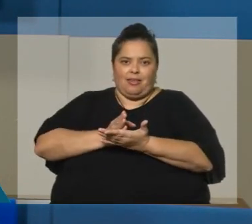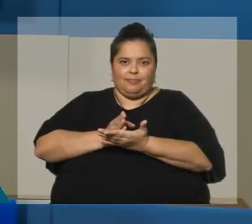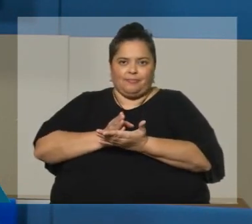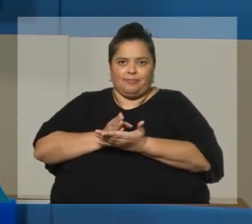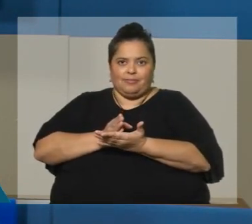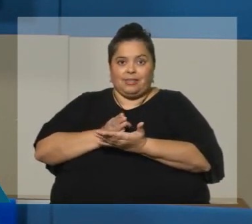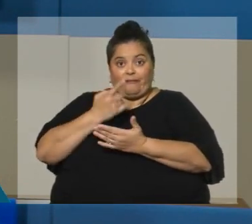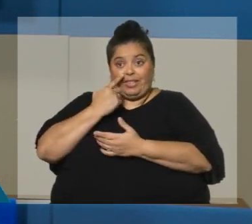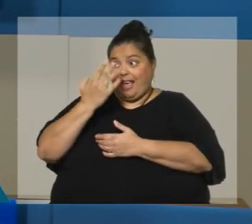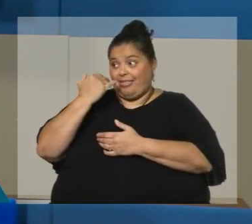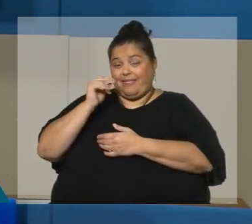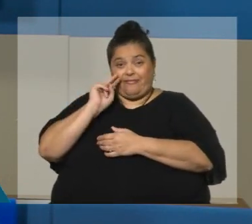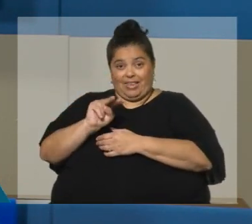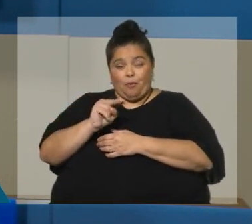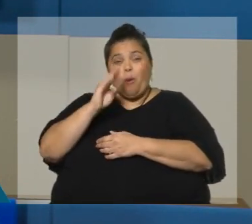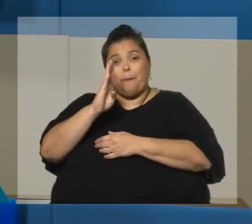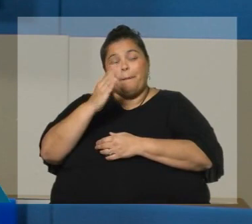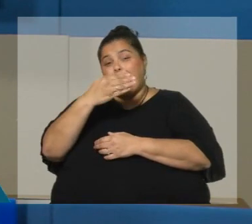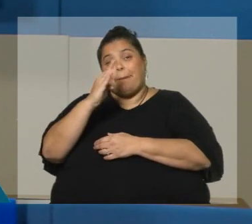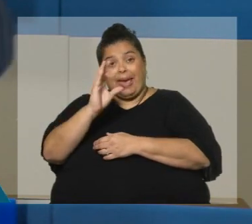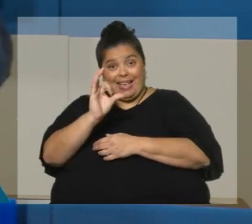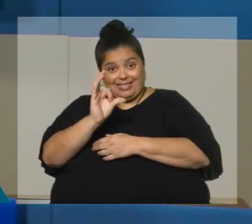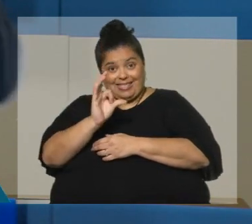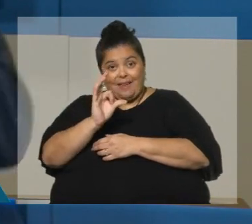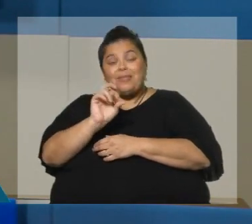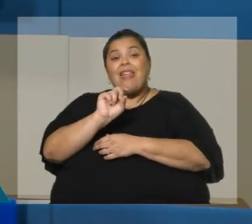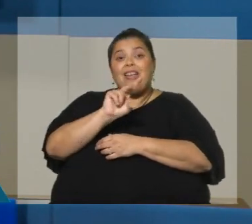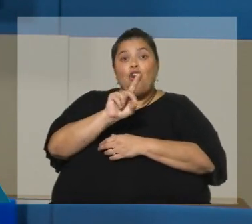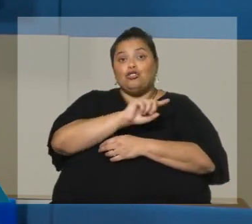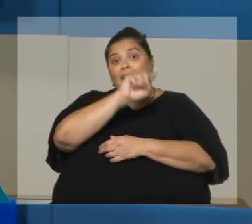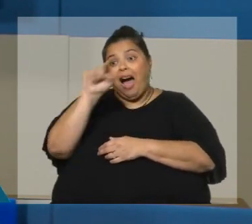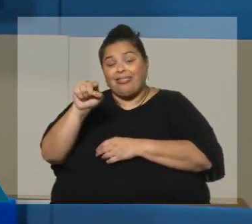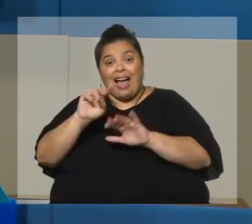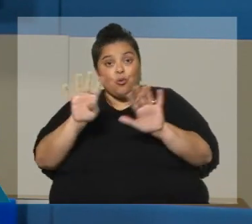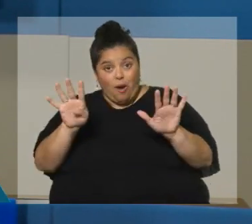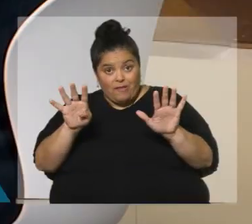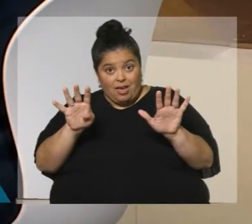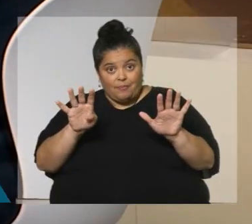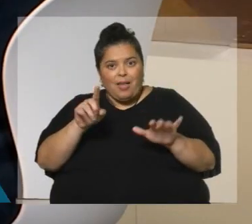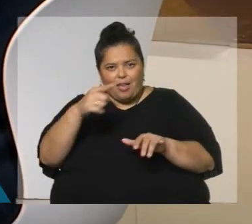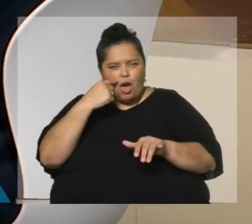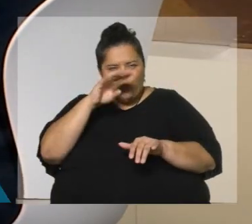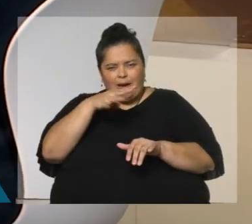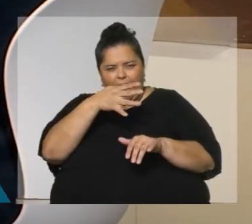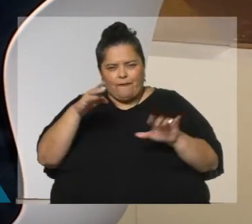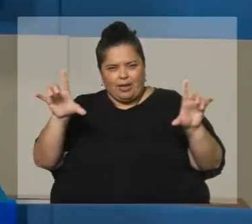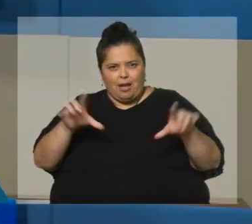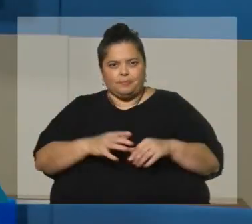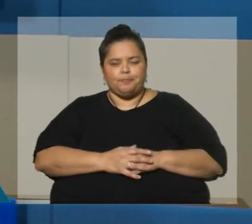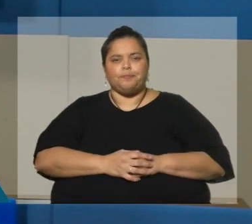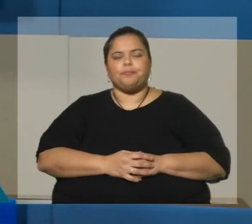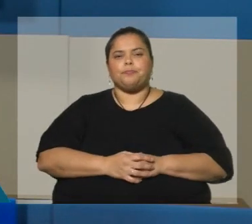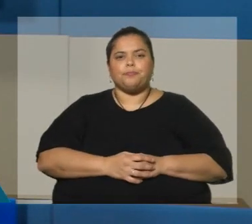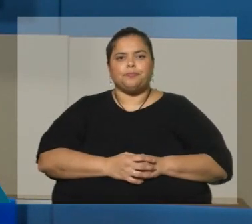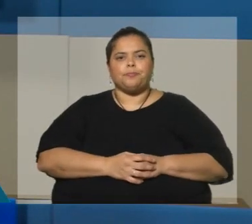que recién veíamos en BPS que pasaba de 12 a... Creo que tenemos la gráfica y la podemos ir viendo también. bueno, si tenemos la gráfica eso está bueno.